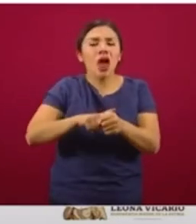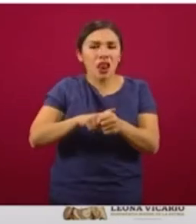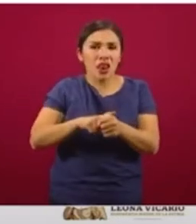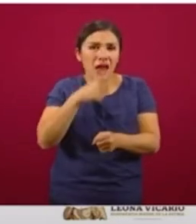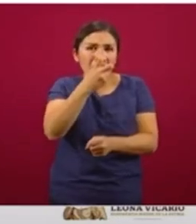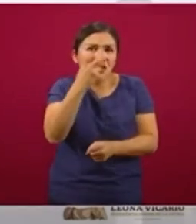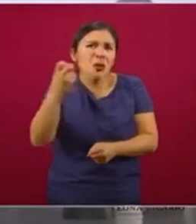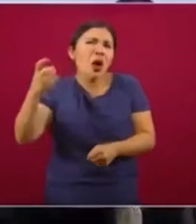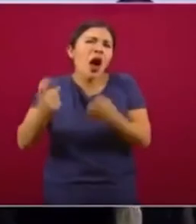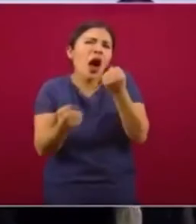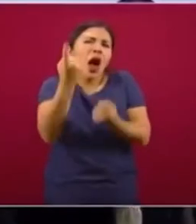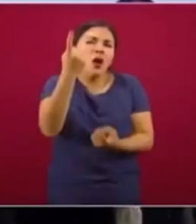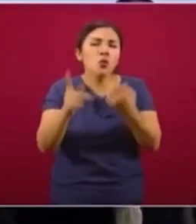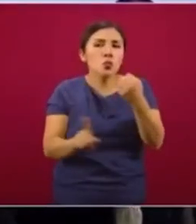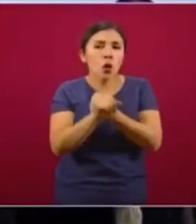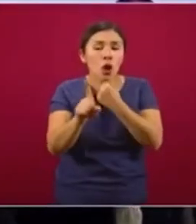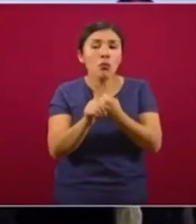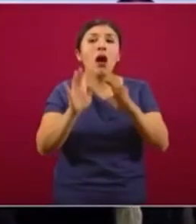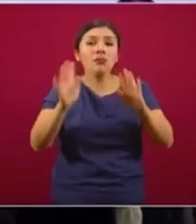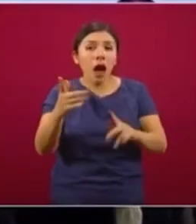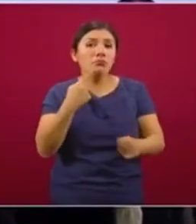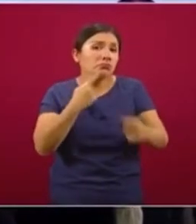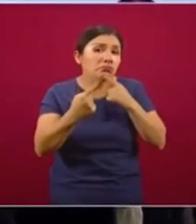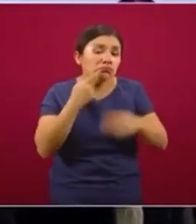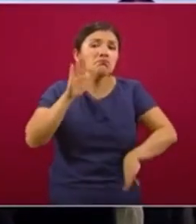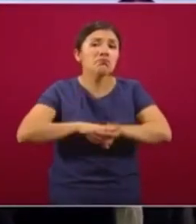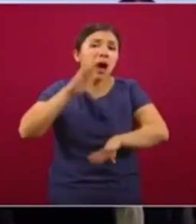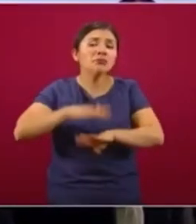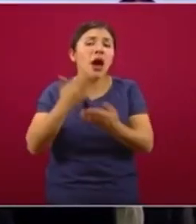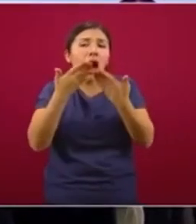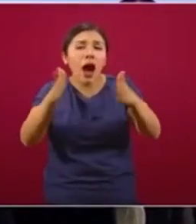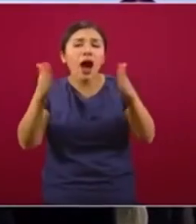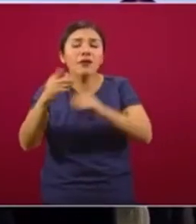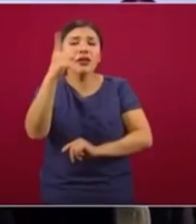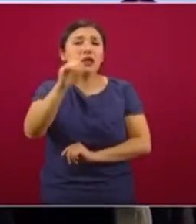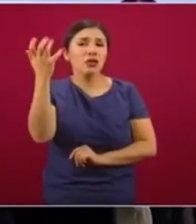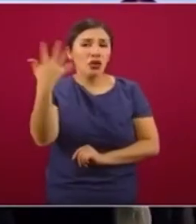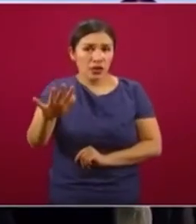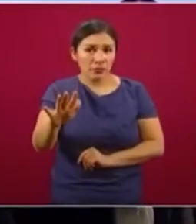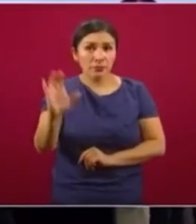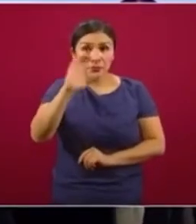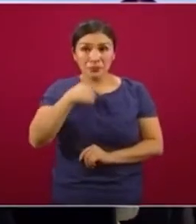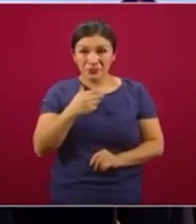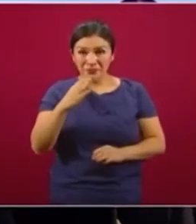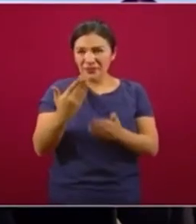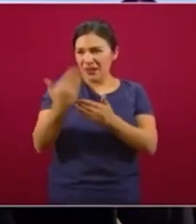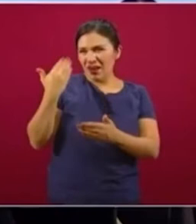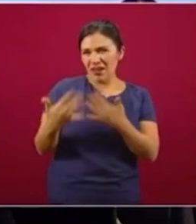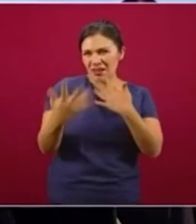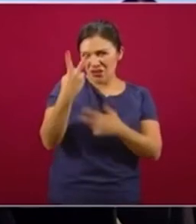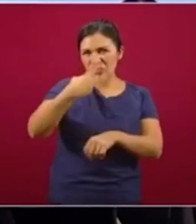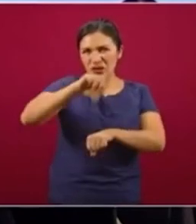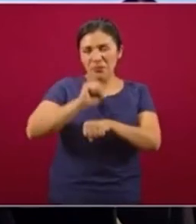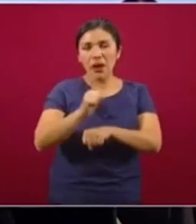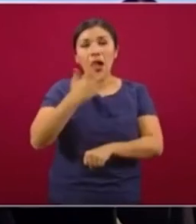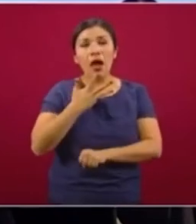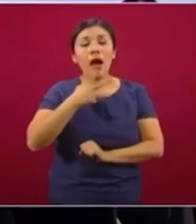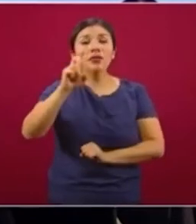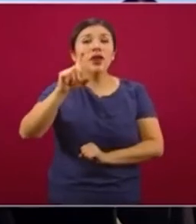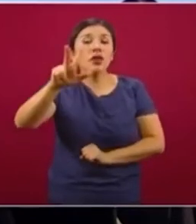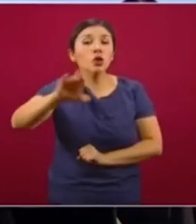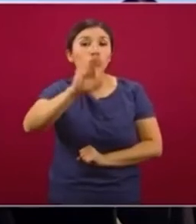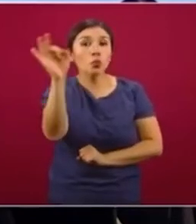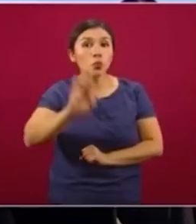Esto se ha logrado abrir 110 centros. Cuando llegamos aquí hace dos semanas traíamos alrededor del